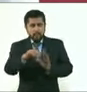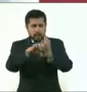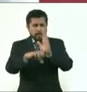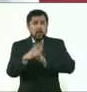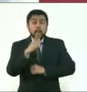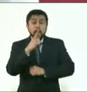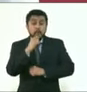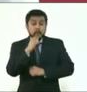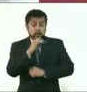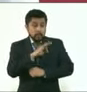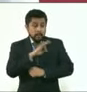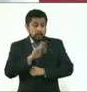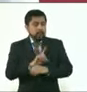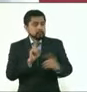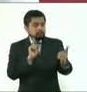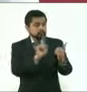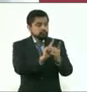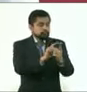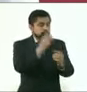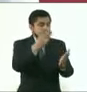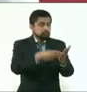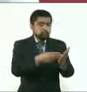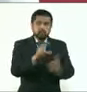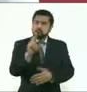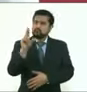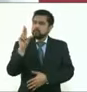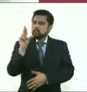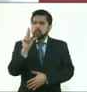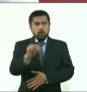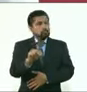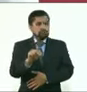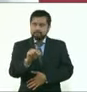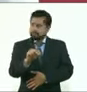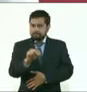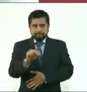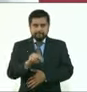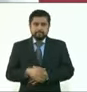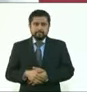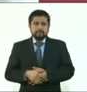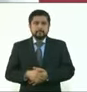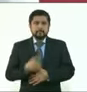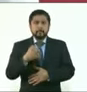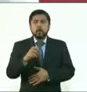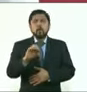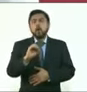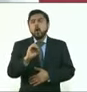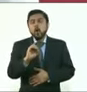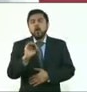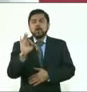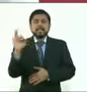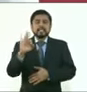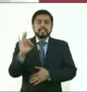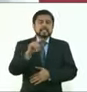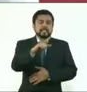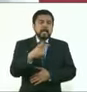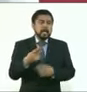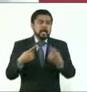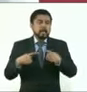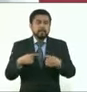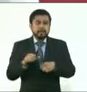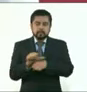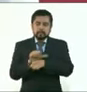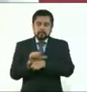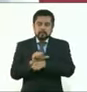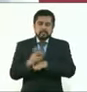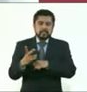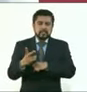tránsito puede aplicarla, ni aplica para… o sea, ni es un tema donde el propietario tenga problemas para la